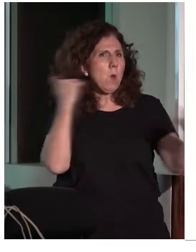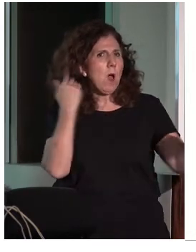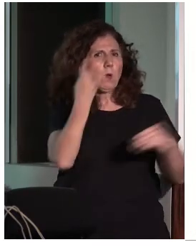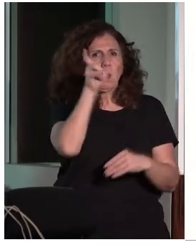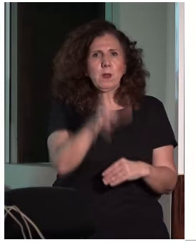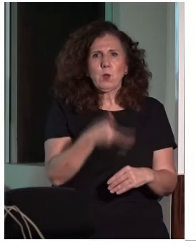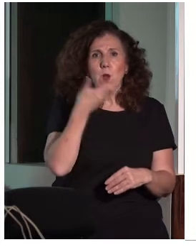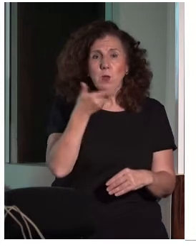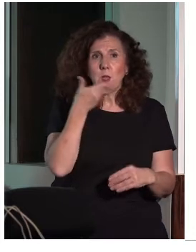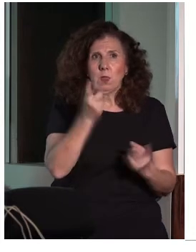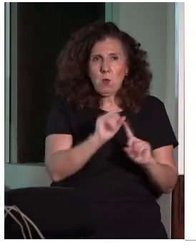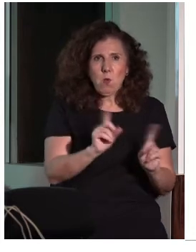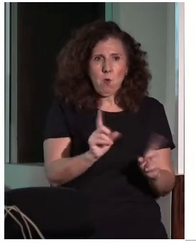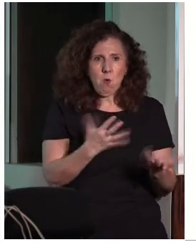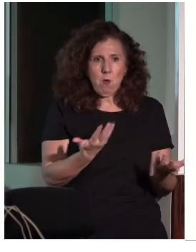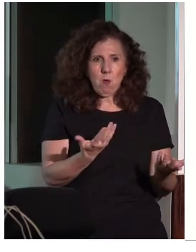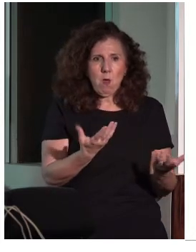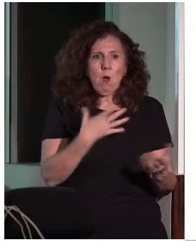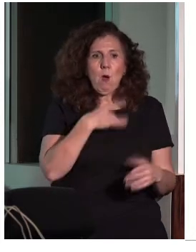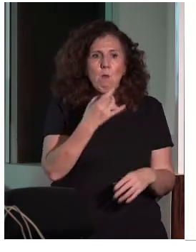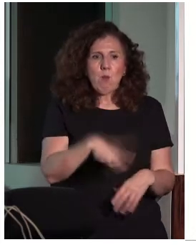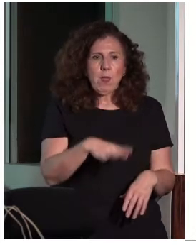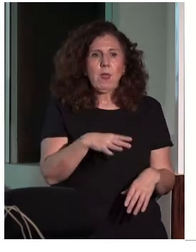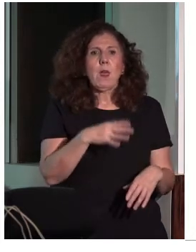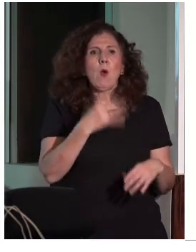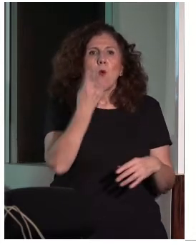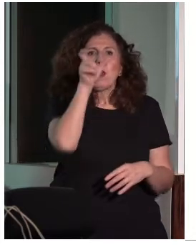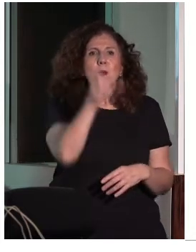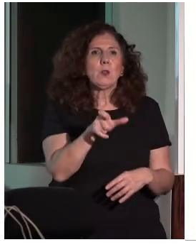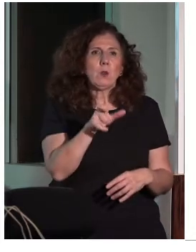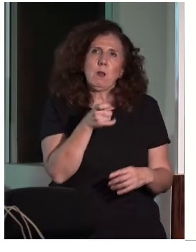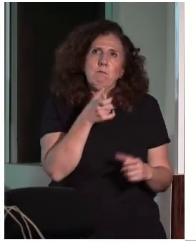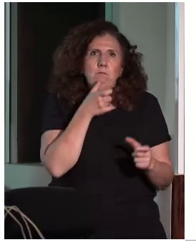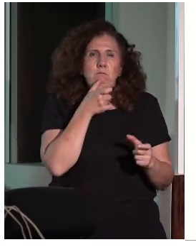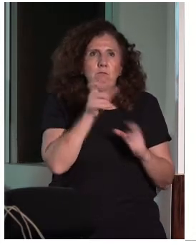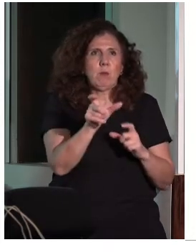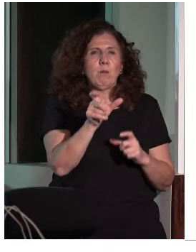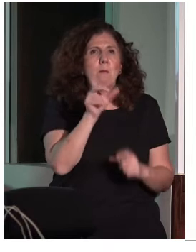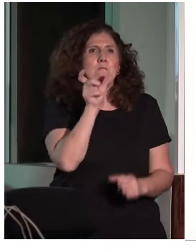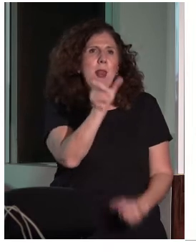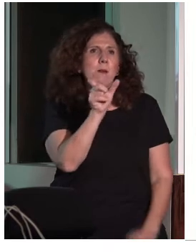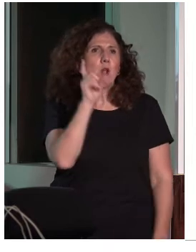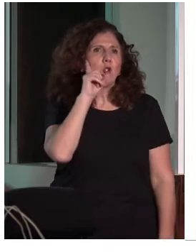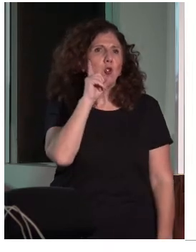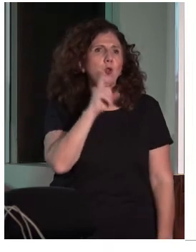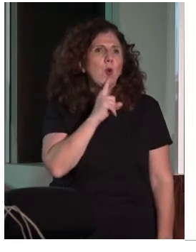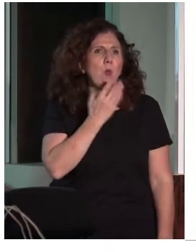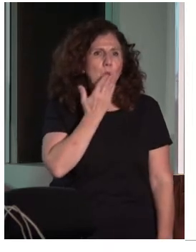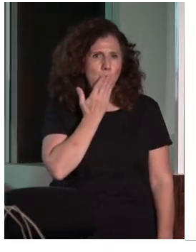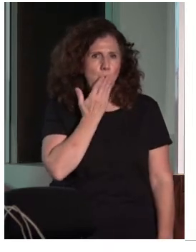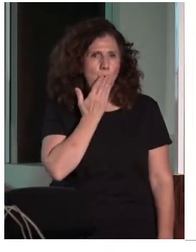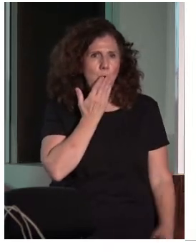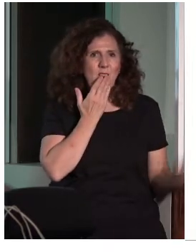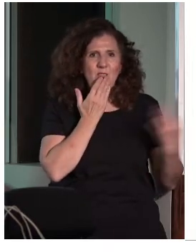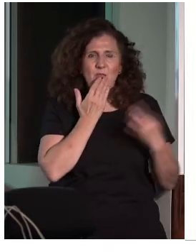estereotipos, la utilización de la palabra sordomudo, pues, a ver, es interesante que se elimine de